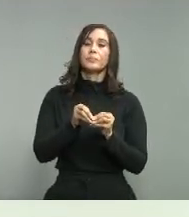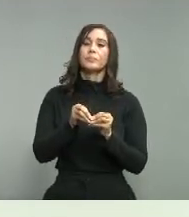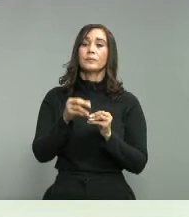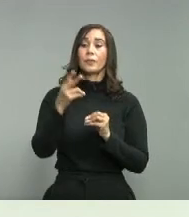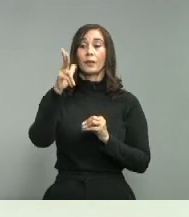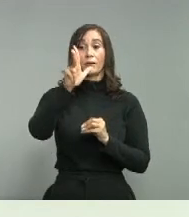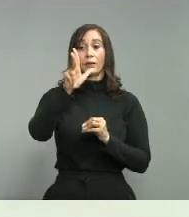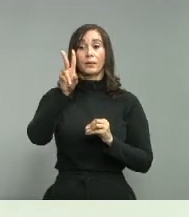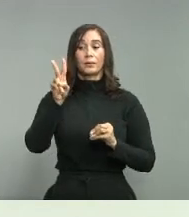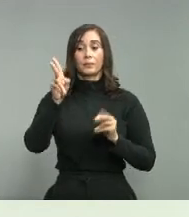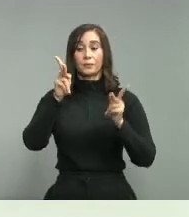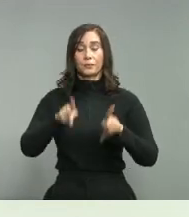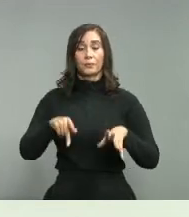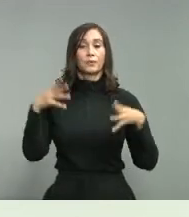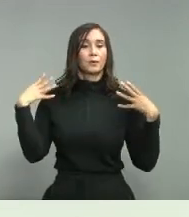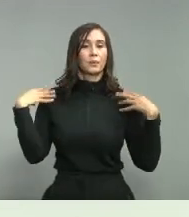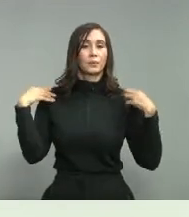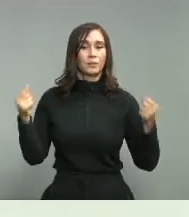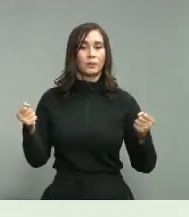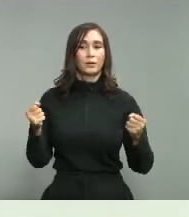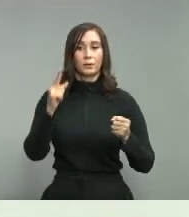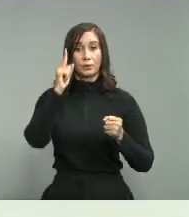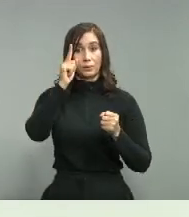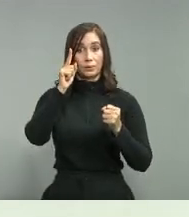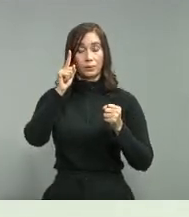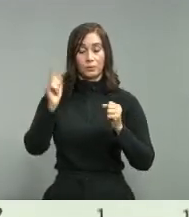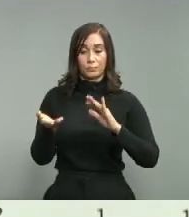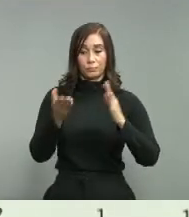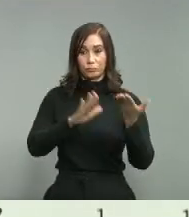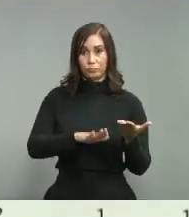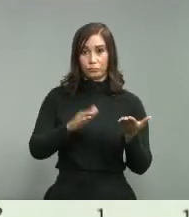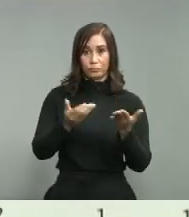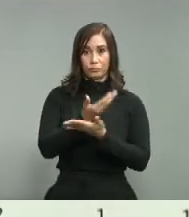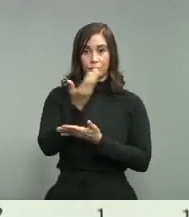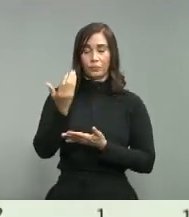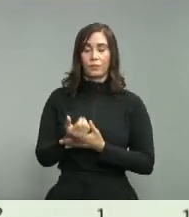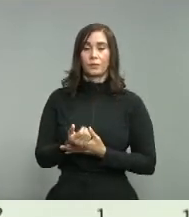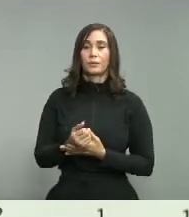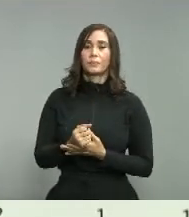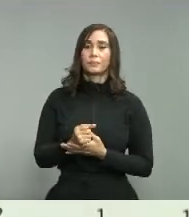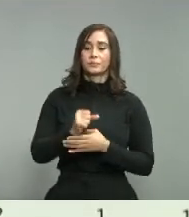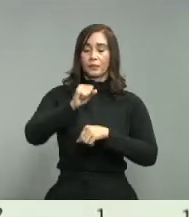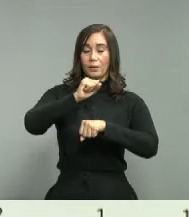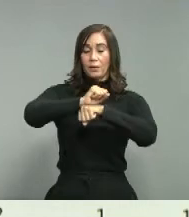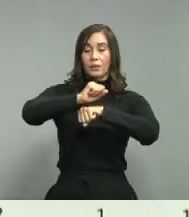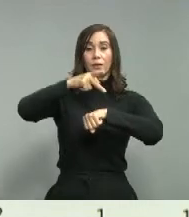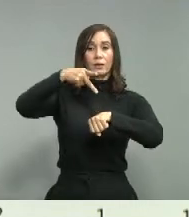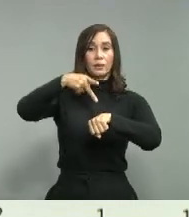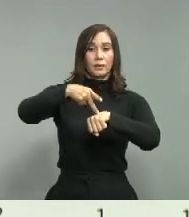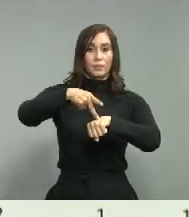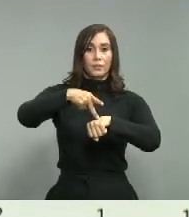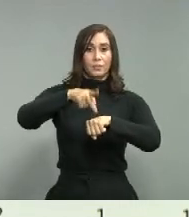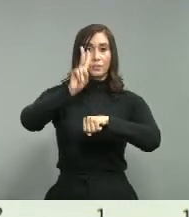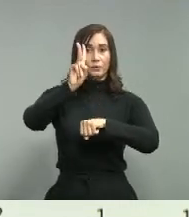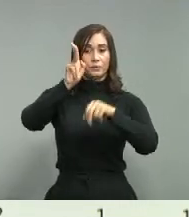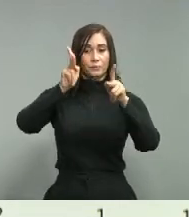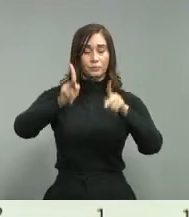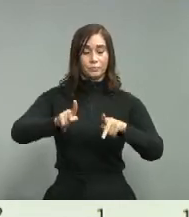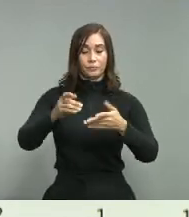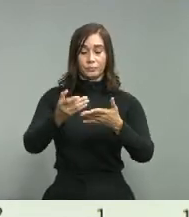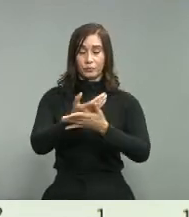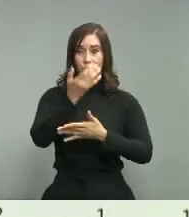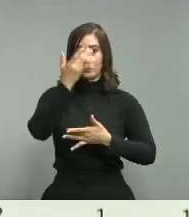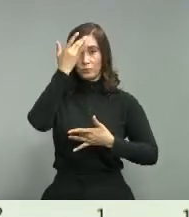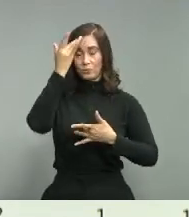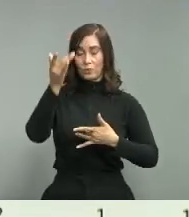32 recuperados 1 fallecimiento san pedro de macorís 2 casos nuevos